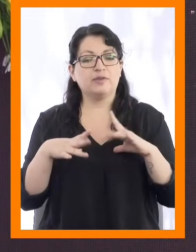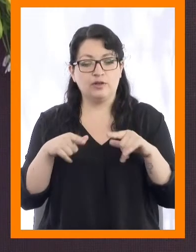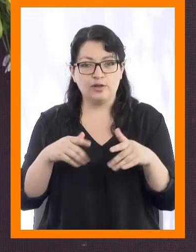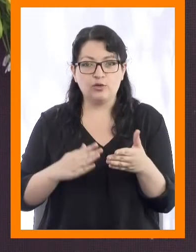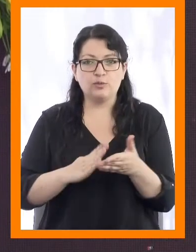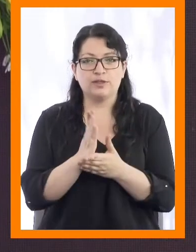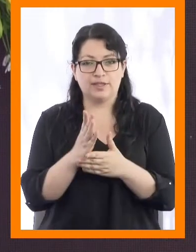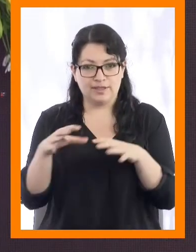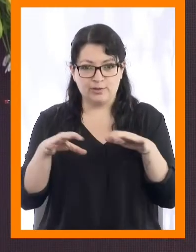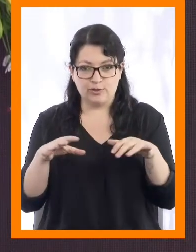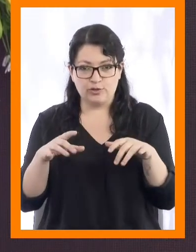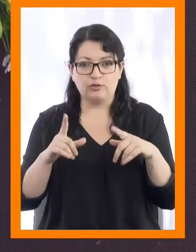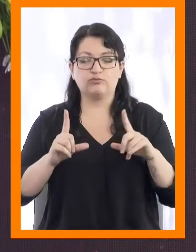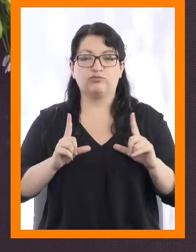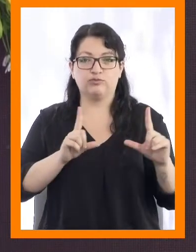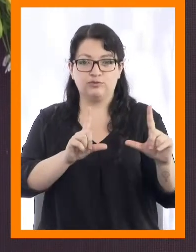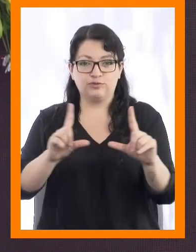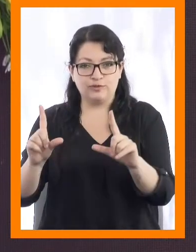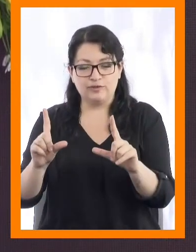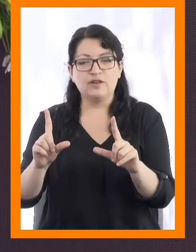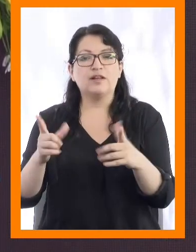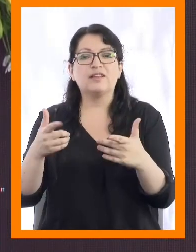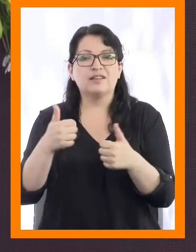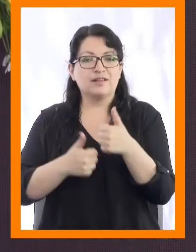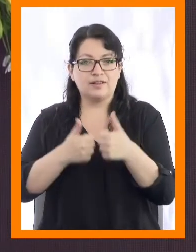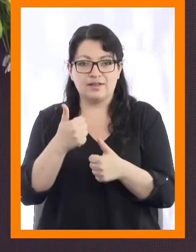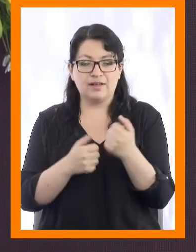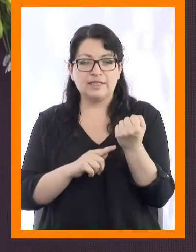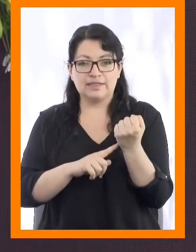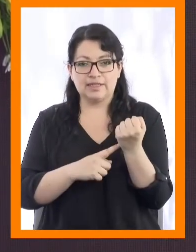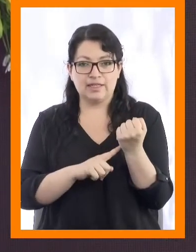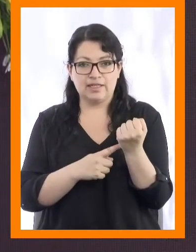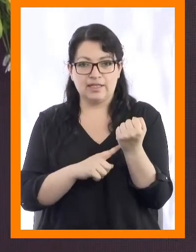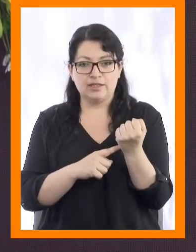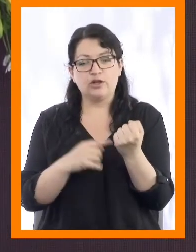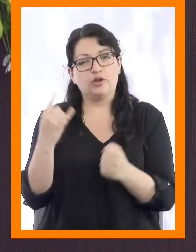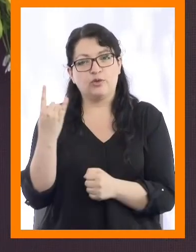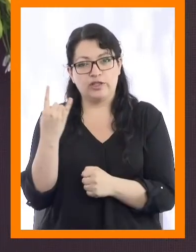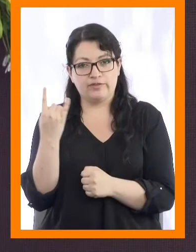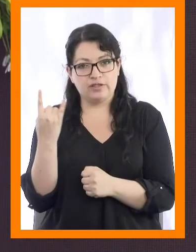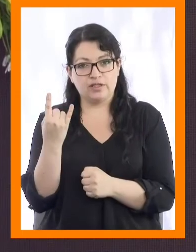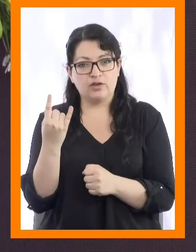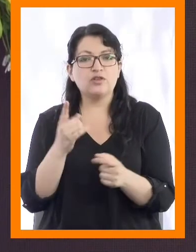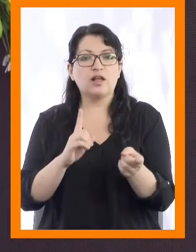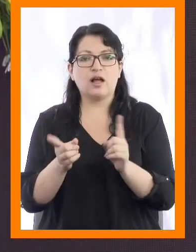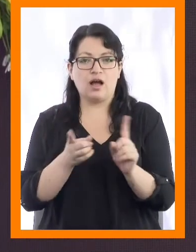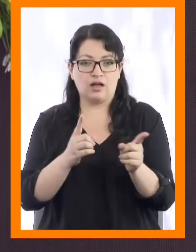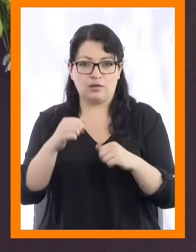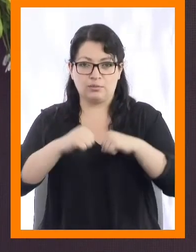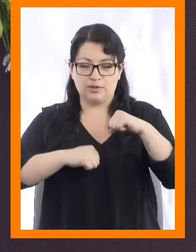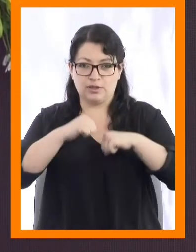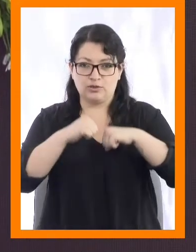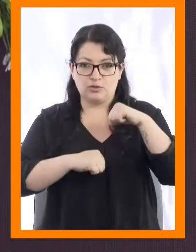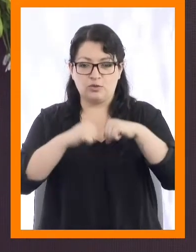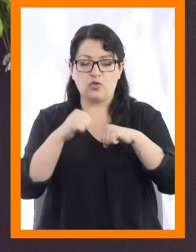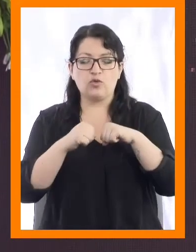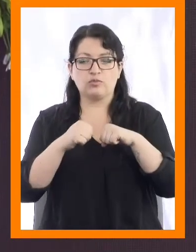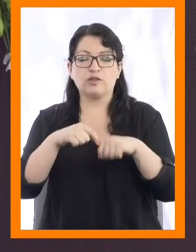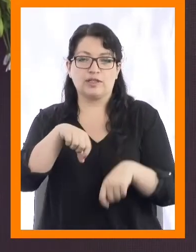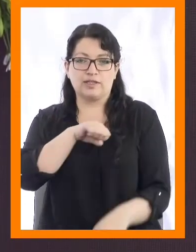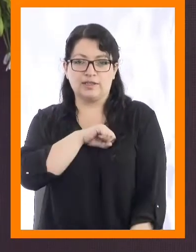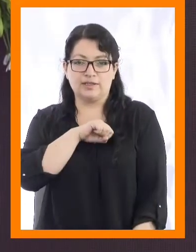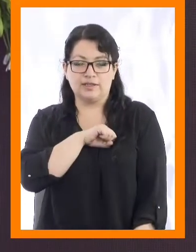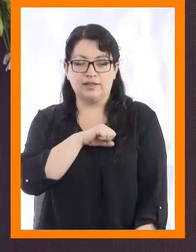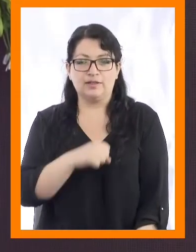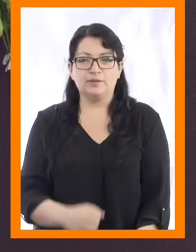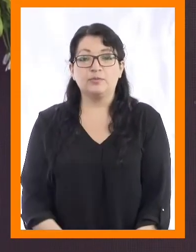ceremonia de titulación correspondiente a la carrera de técnico de nivel superior en Administración de Empresas de la sede de Santiago.